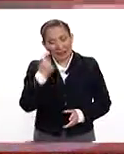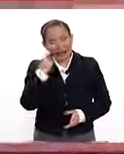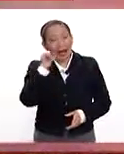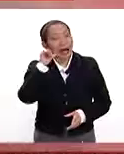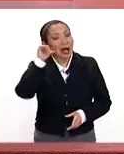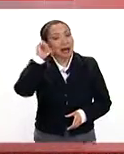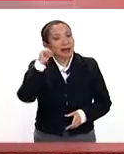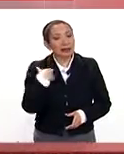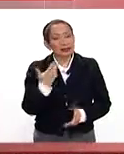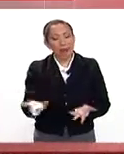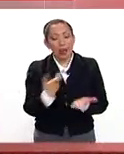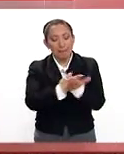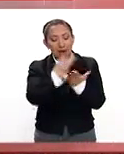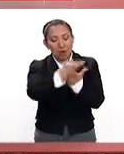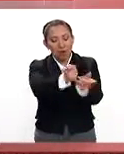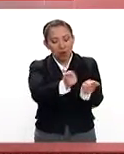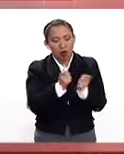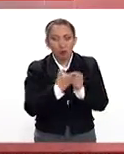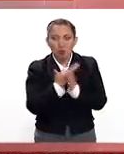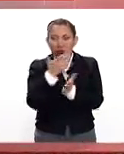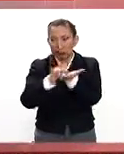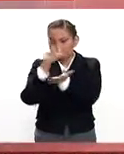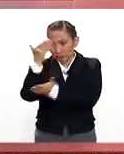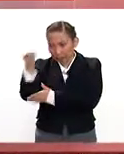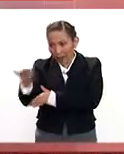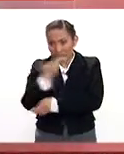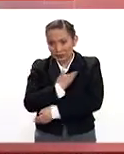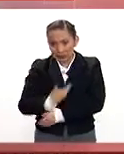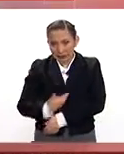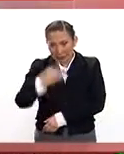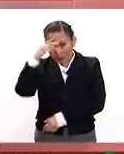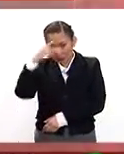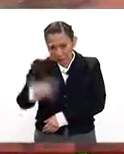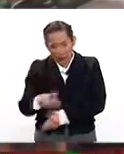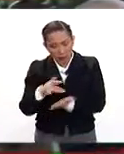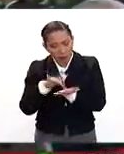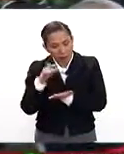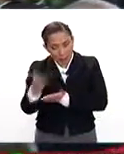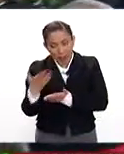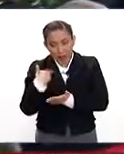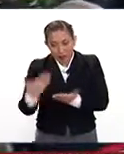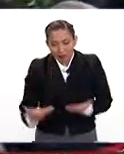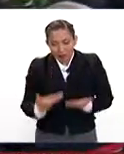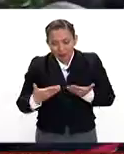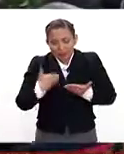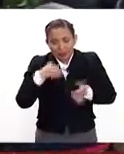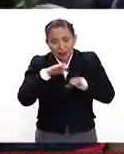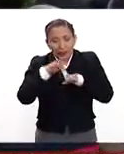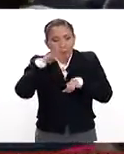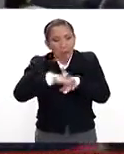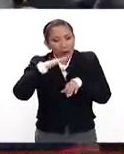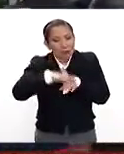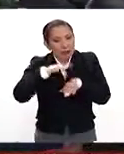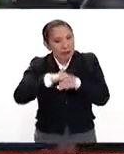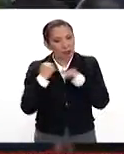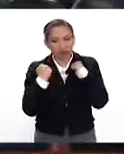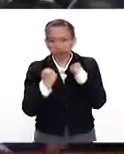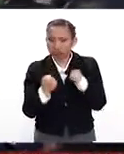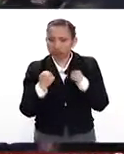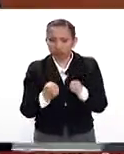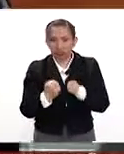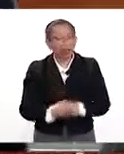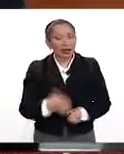el día de ayer recibimos el premio. Muy agradecido con el señor presidente de la República. Esto nos motiva a seguir trabajando más, mucho más fuerte